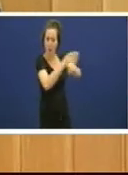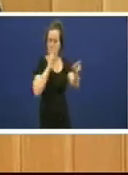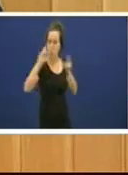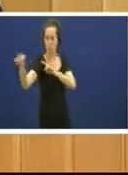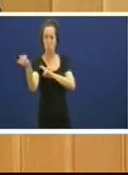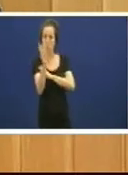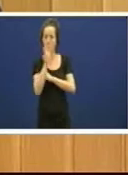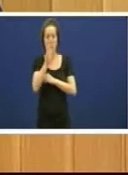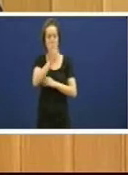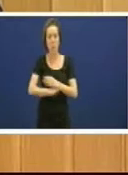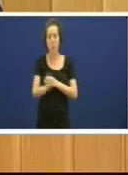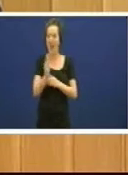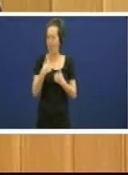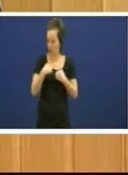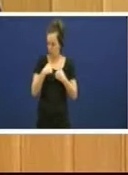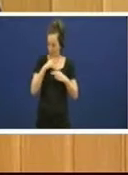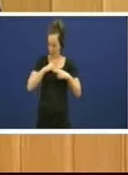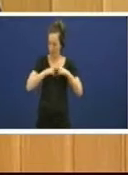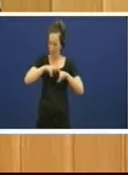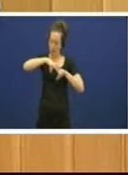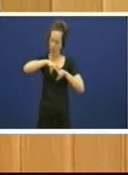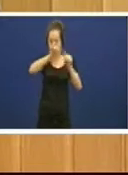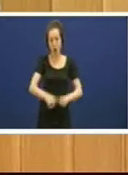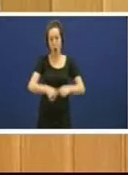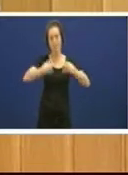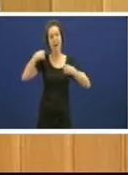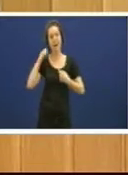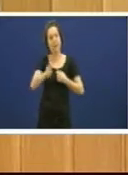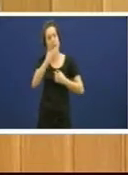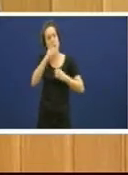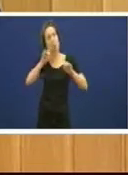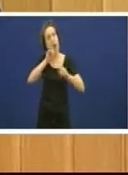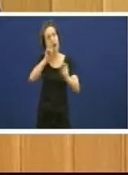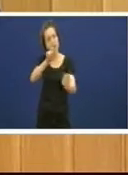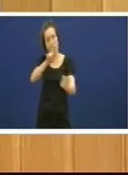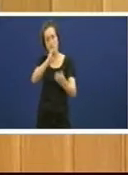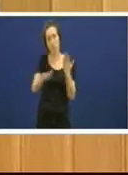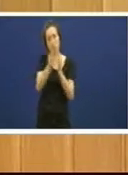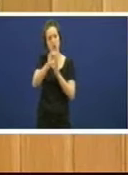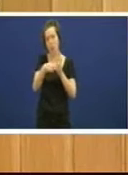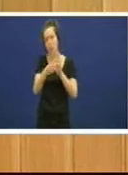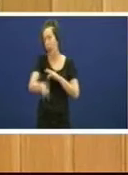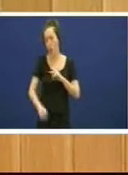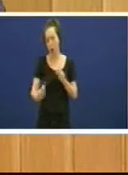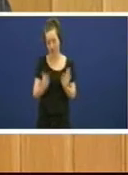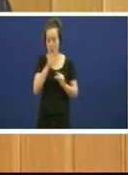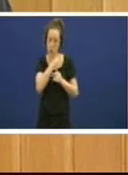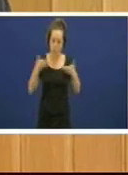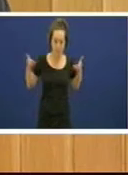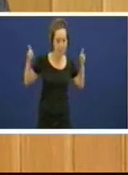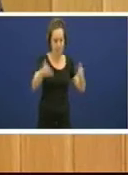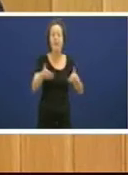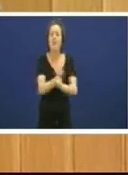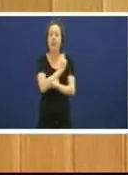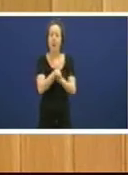entendemos que se se sea o mecanismo habitual cando se discute unha PNL Por tanto eu vou centrarme no que este grupo está a